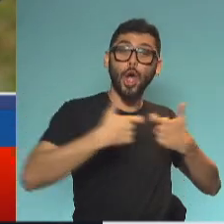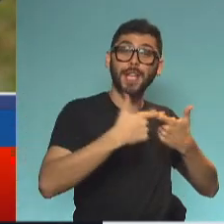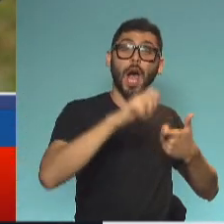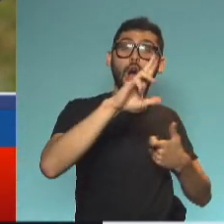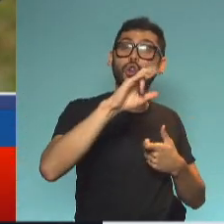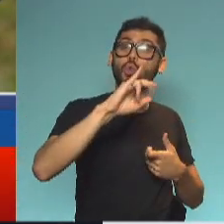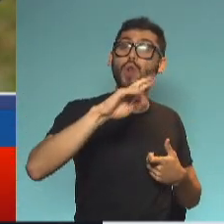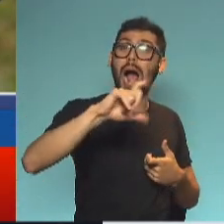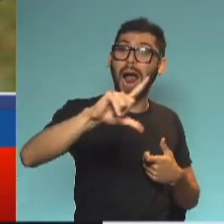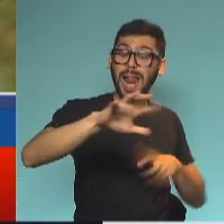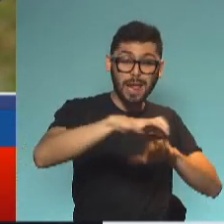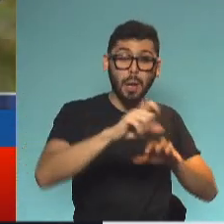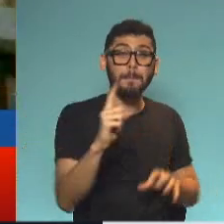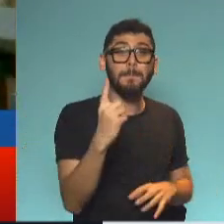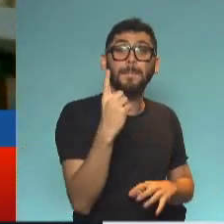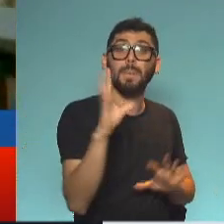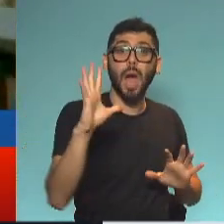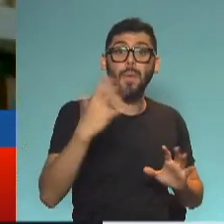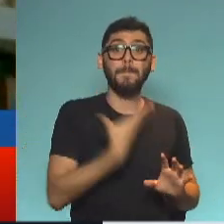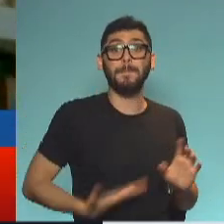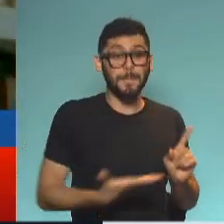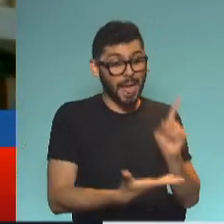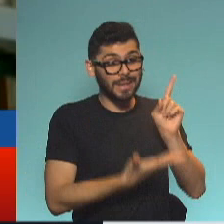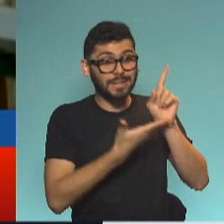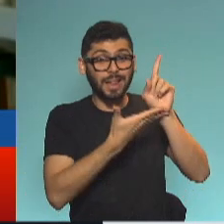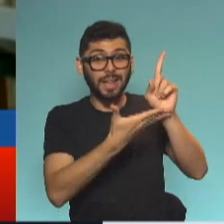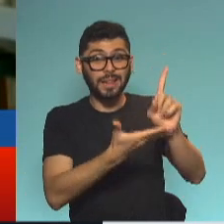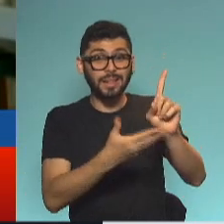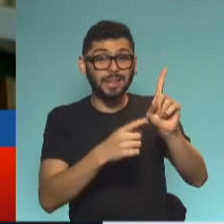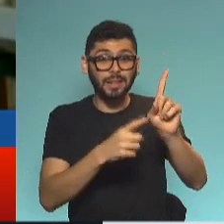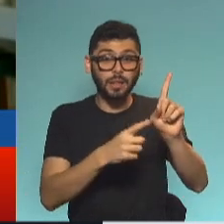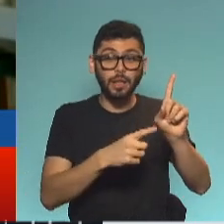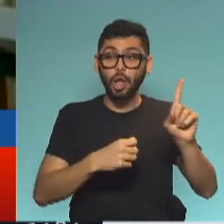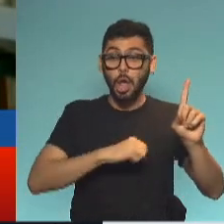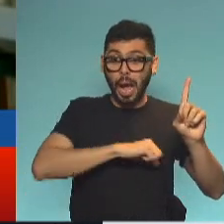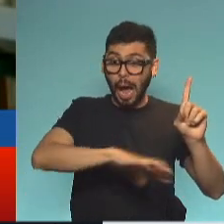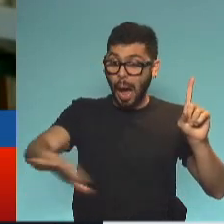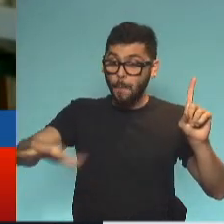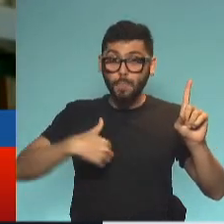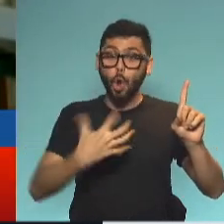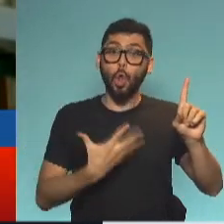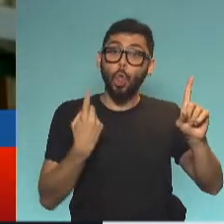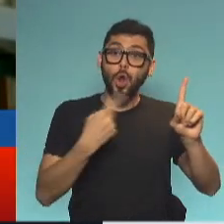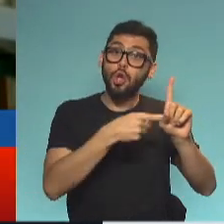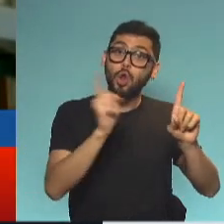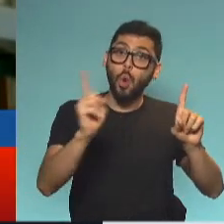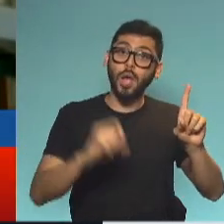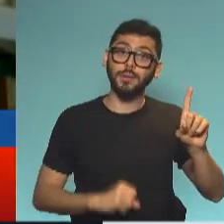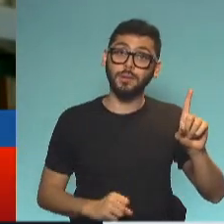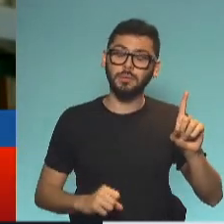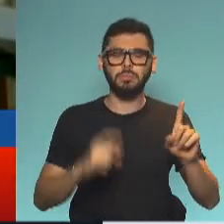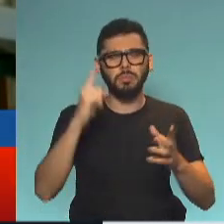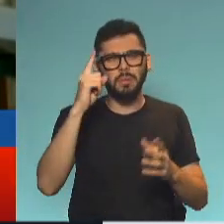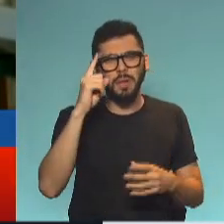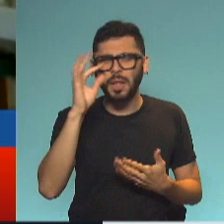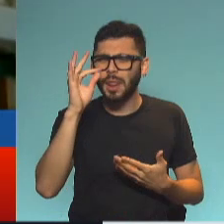por primera vez es presidente una persona que no posee campos propios. Ajá. Fíjate en qué detalle, el